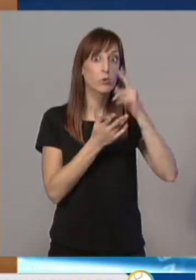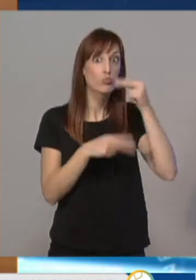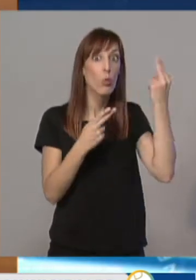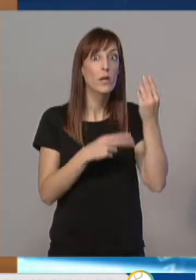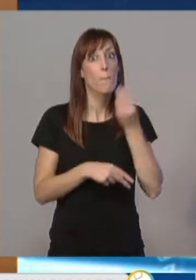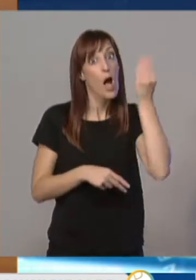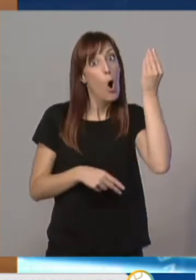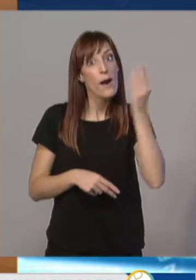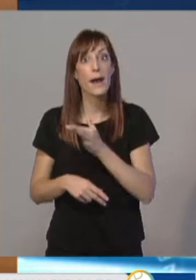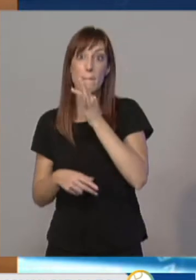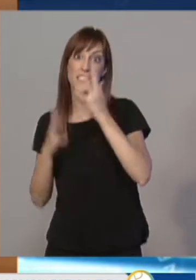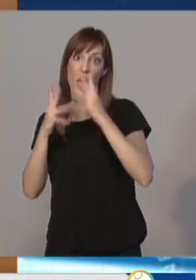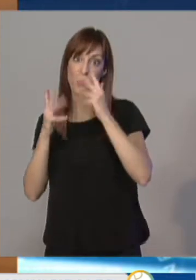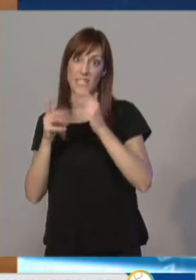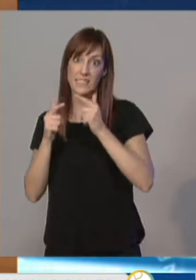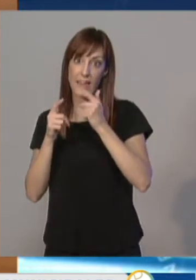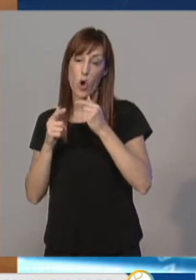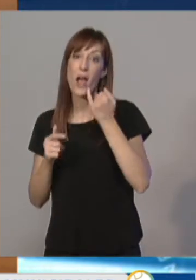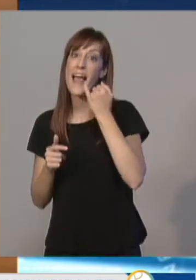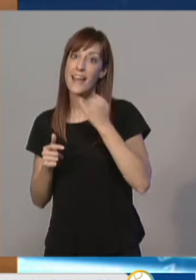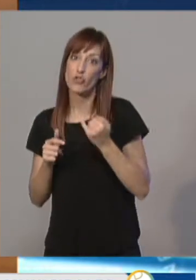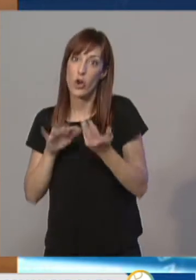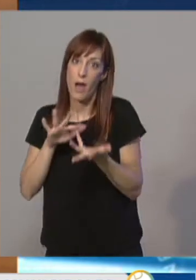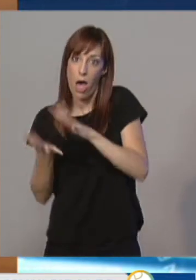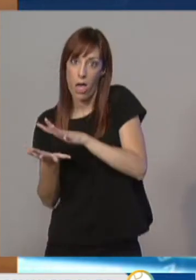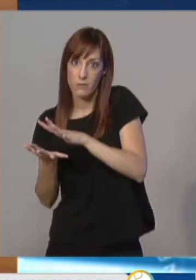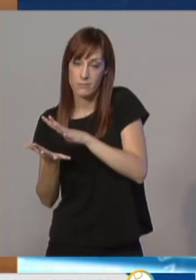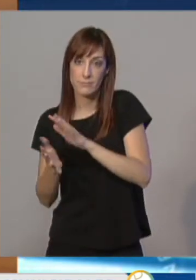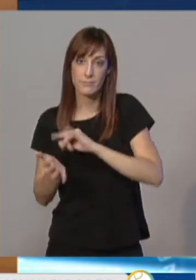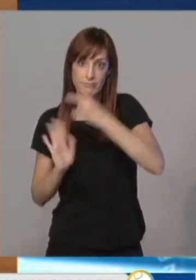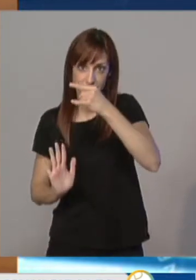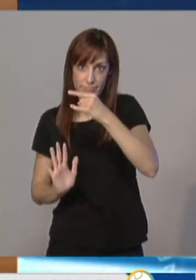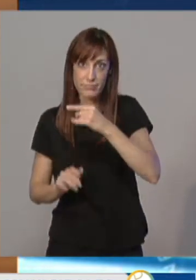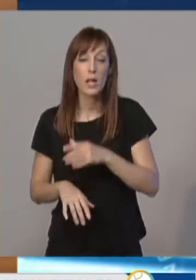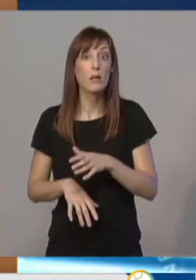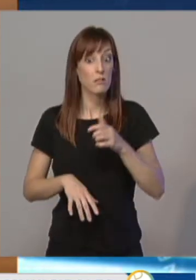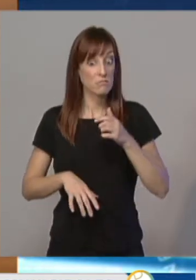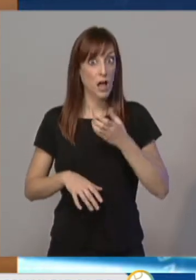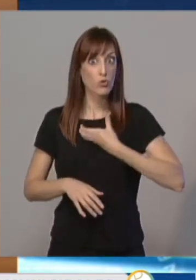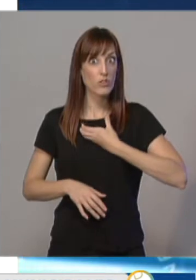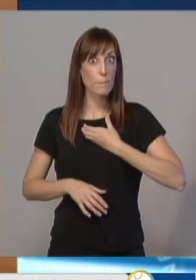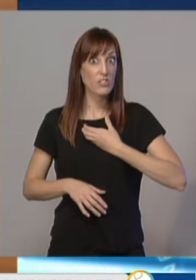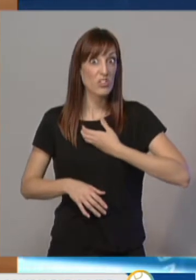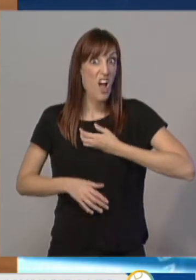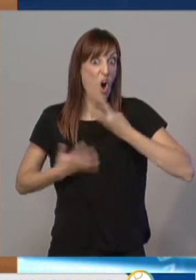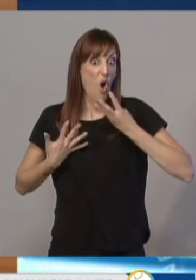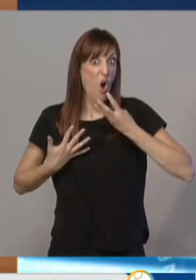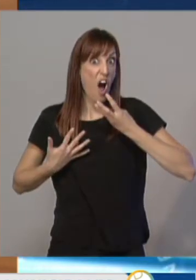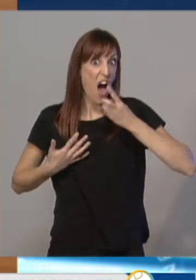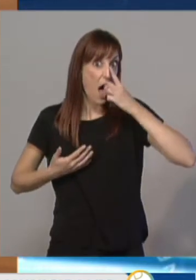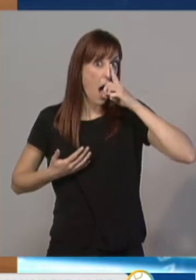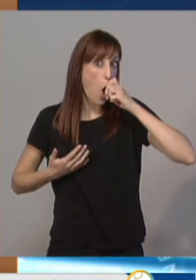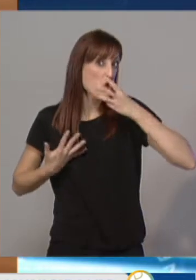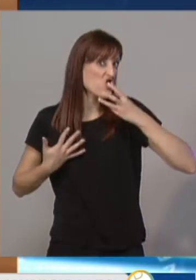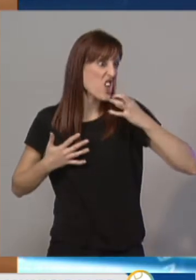un ayuntamiento casi ochentero. Somos de los pocos ayuntamientos que no tienen administración electrónica. No puede ser que